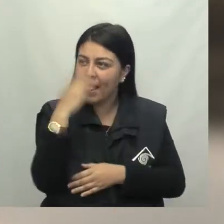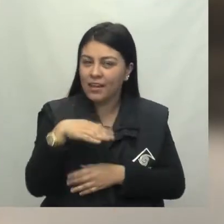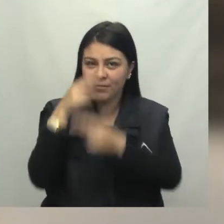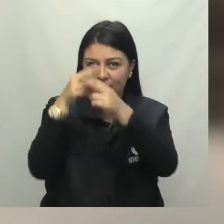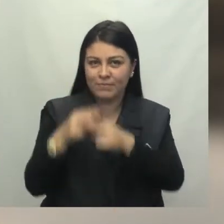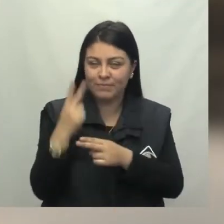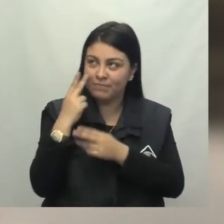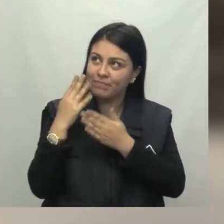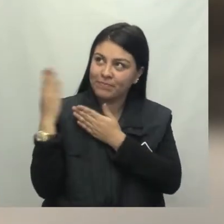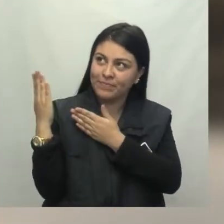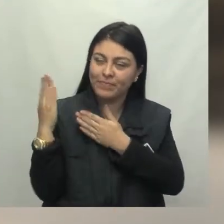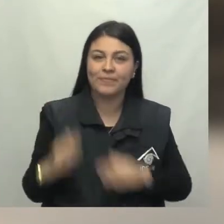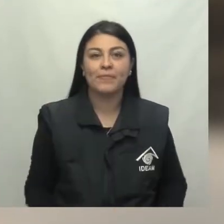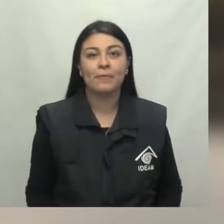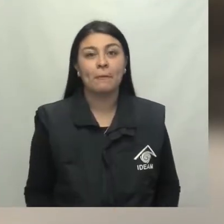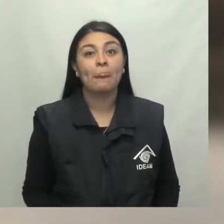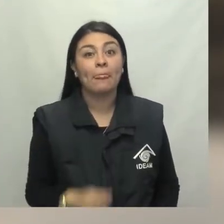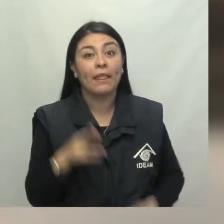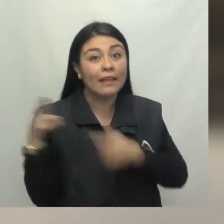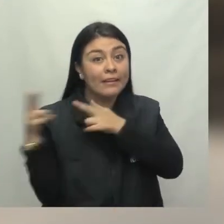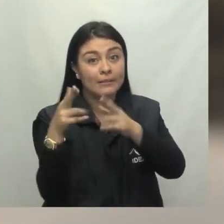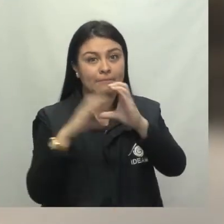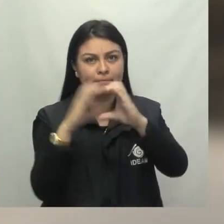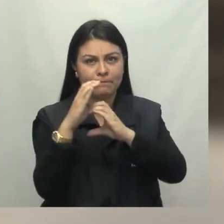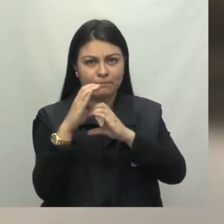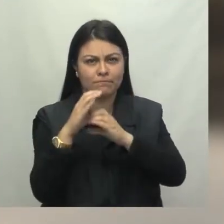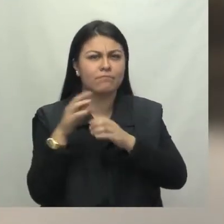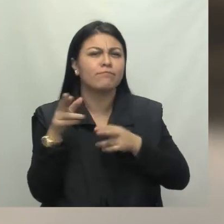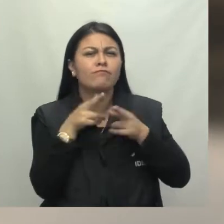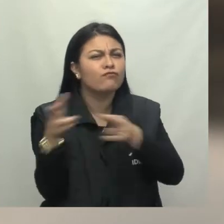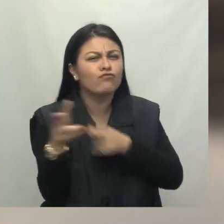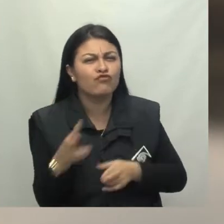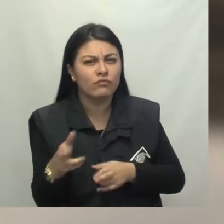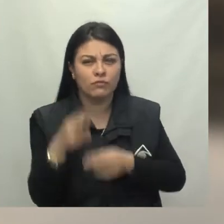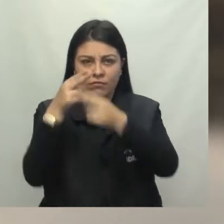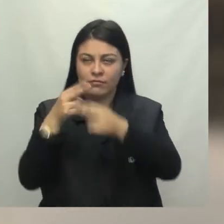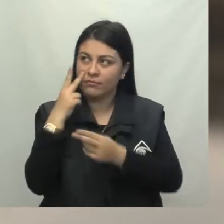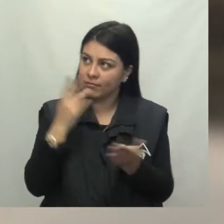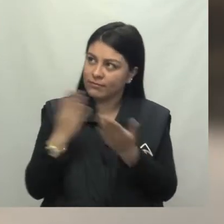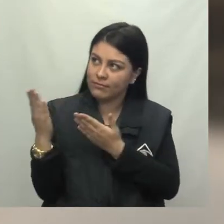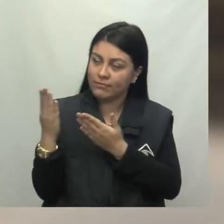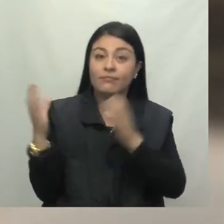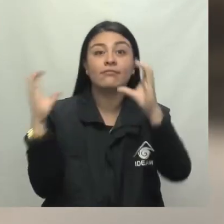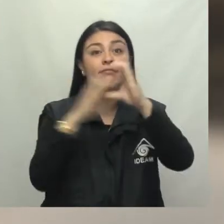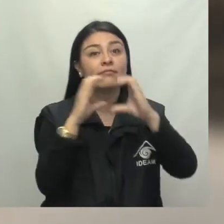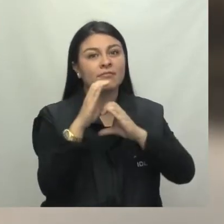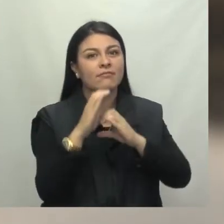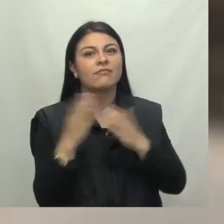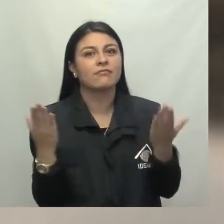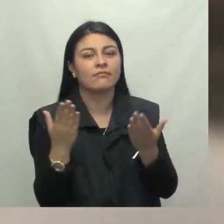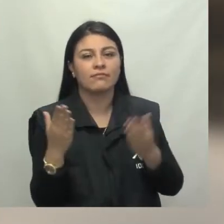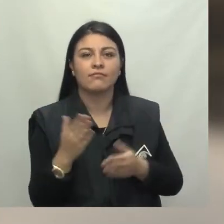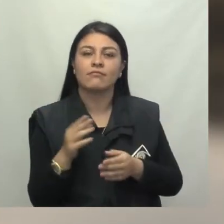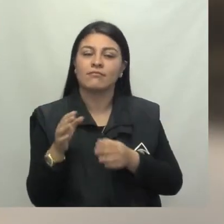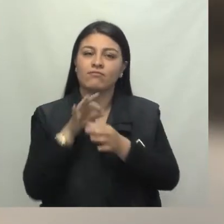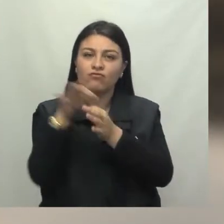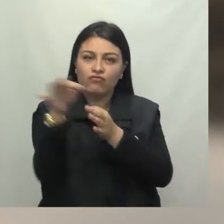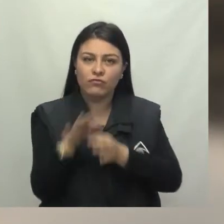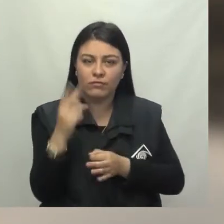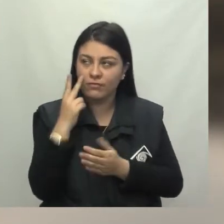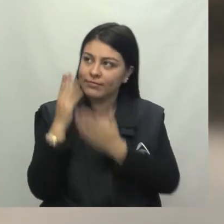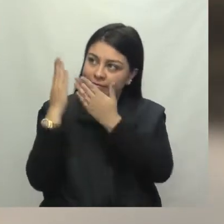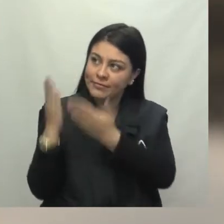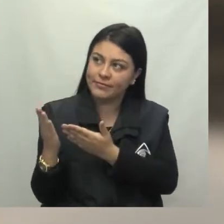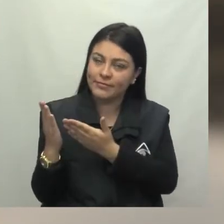el Banco y Plato, en Brazo de Loba y Mumpox, en el río Cauca en su Cuenca Media y Baja, en el río Cauca a altura de La Mojana en Guarandá